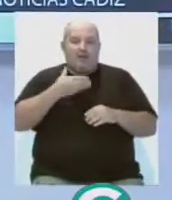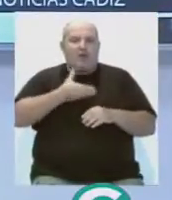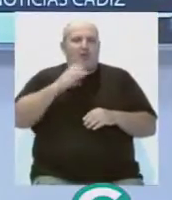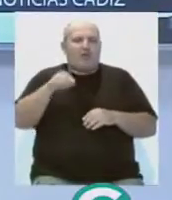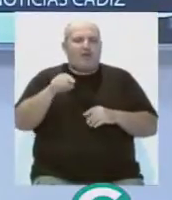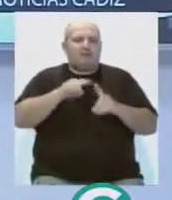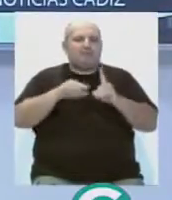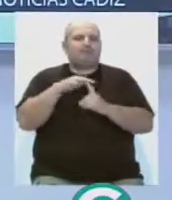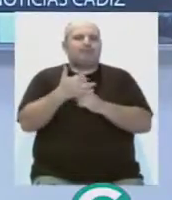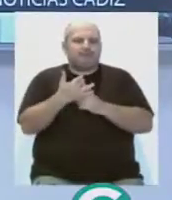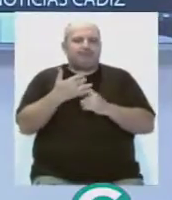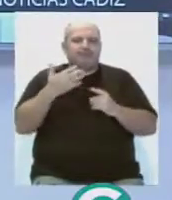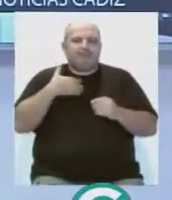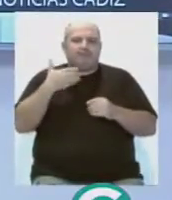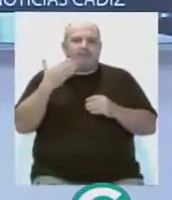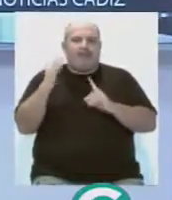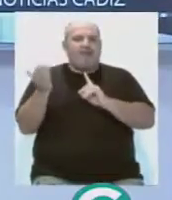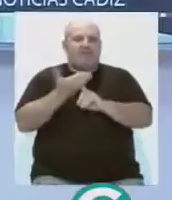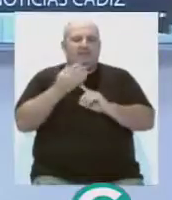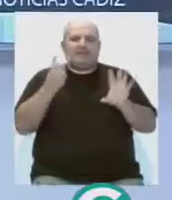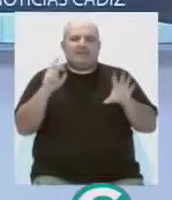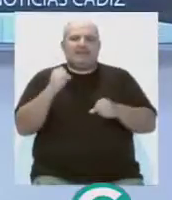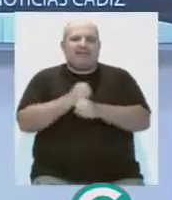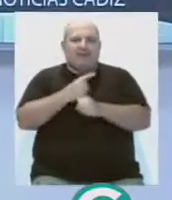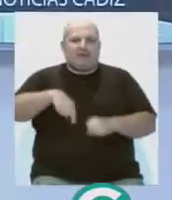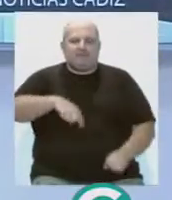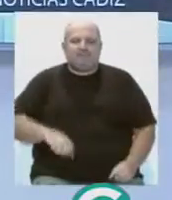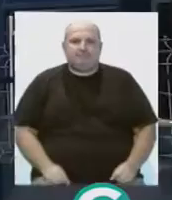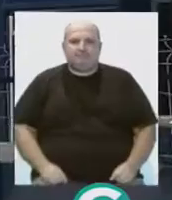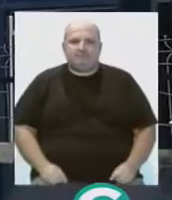trataría de una situación que llegaría a afectar a 70 trabajadores.